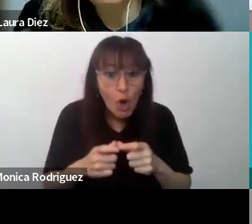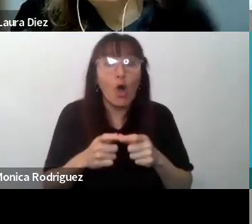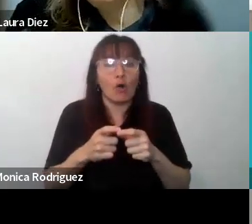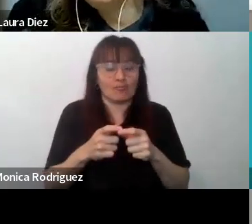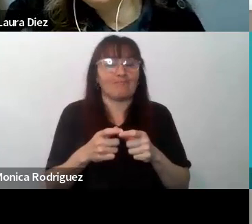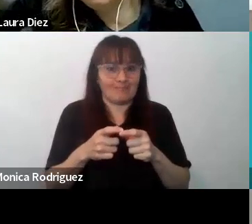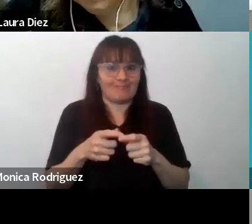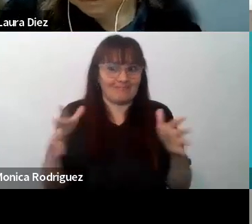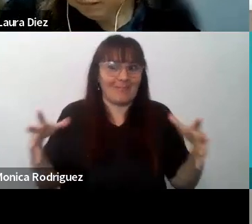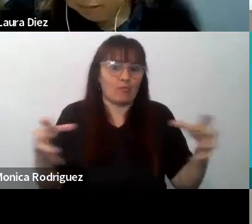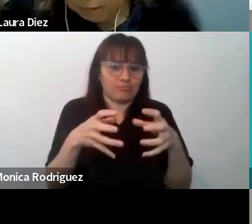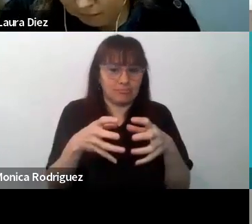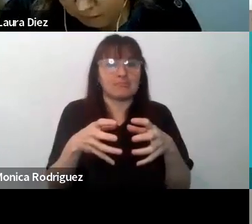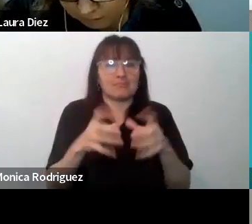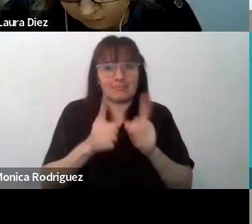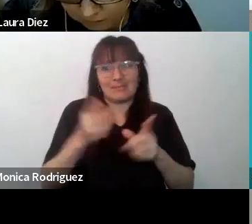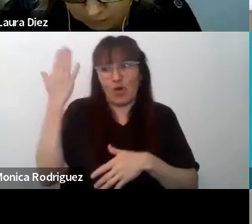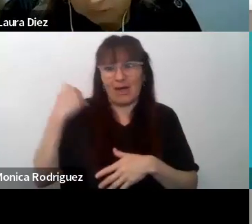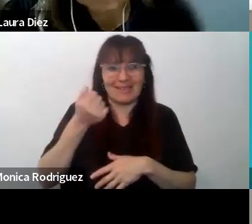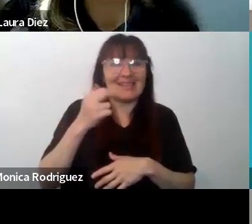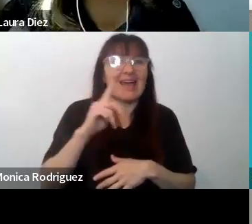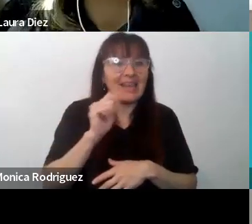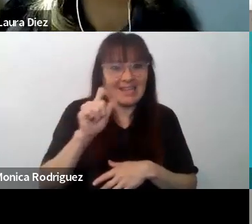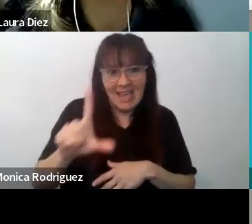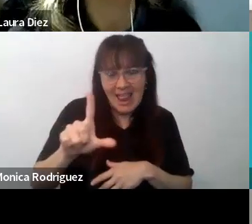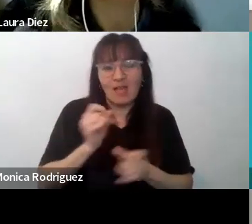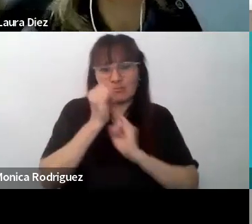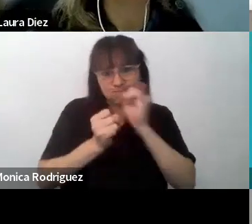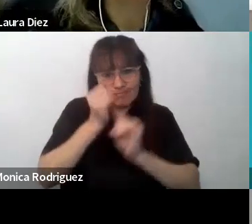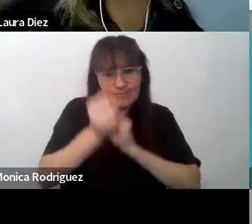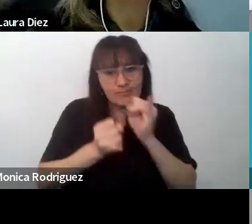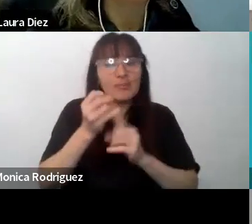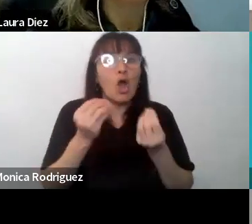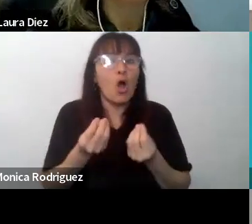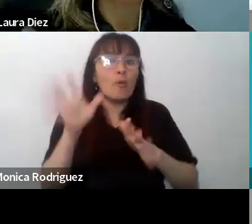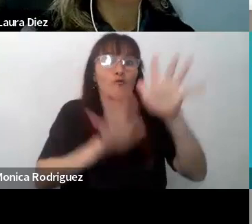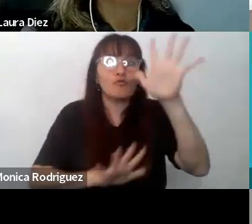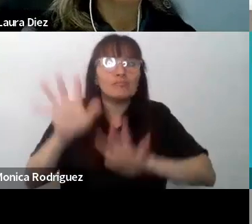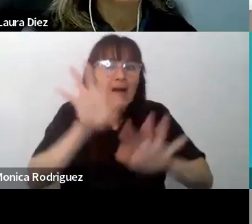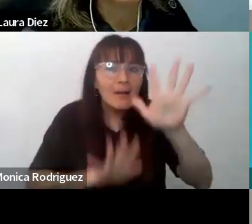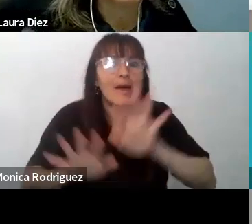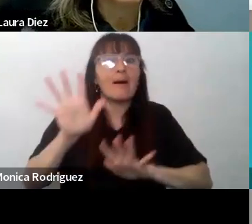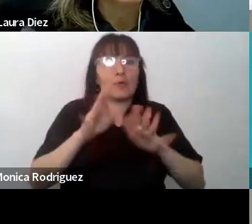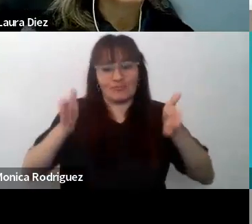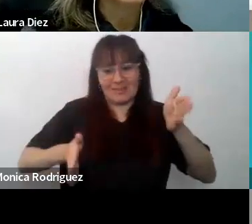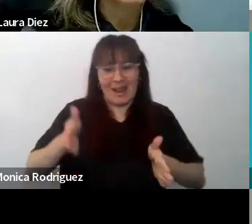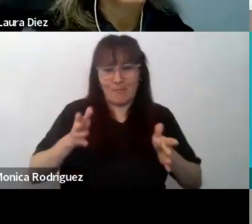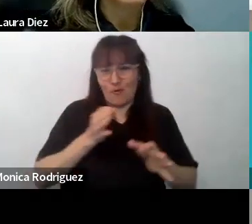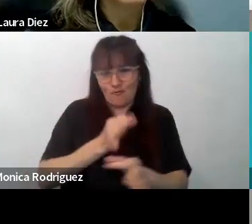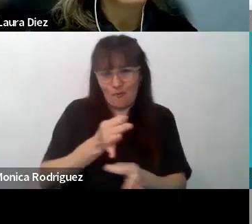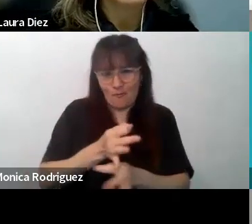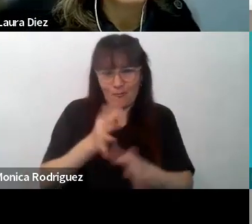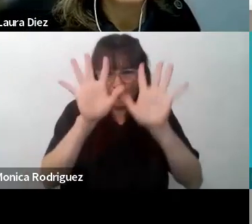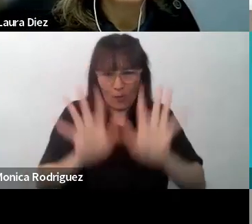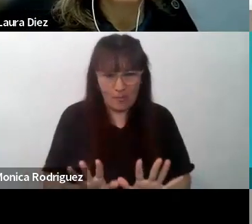como contaba Ariel, se ha armado este tramo de formación cuyo título es